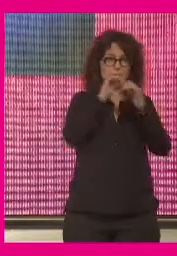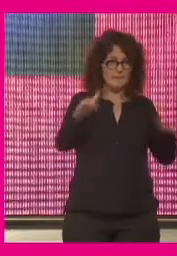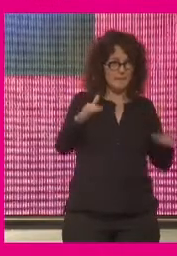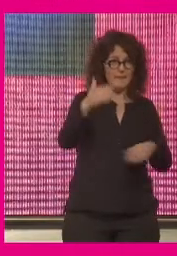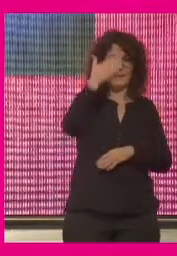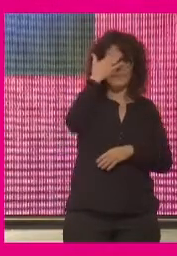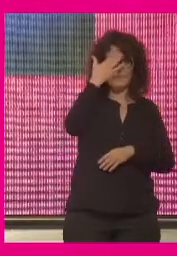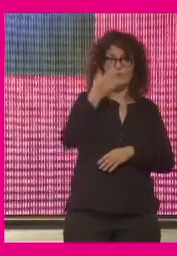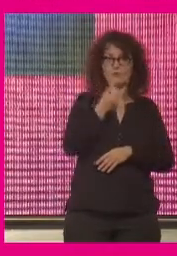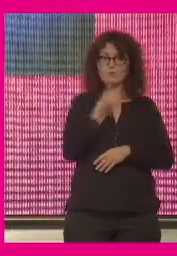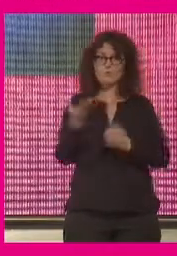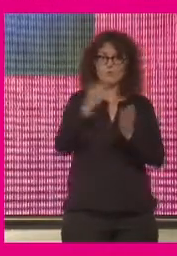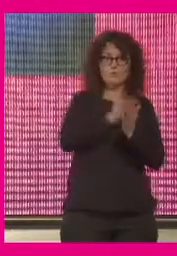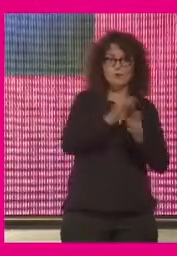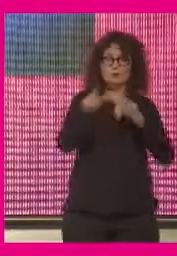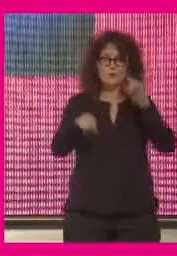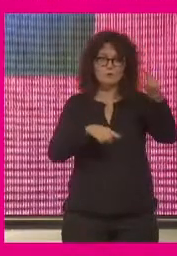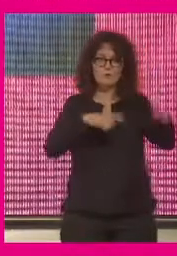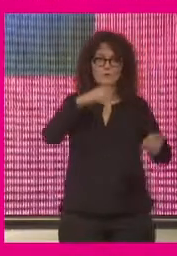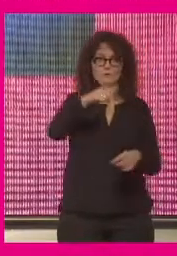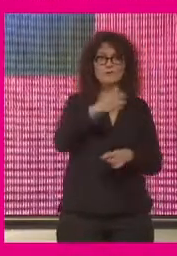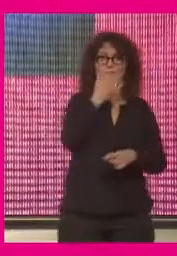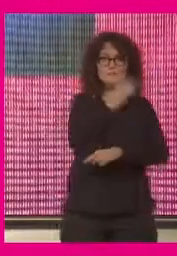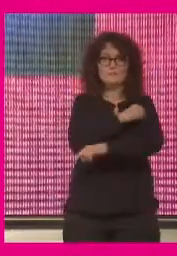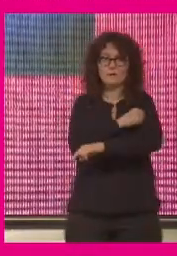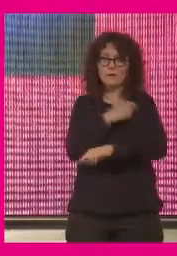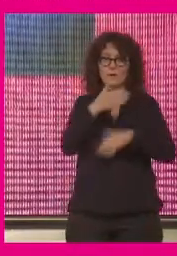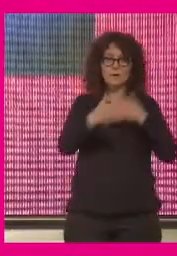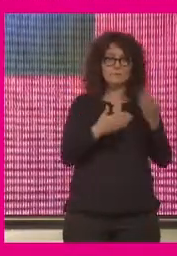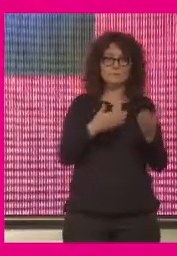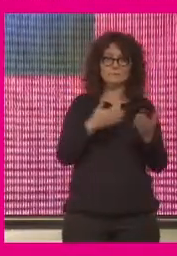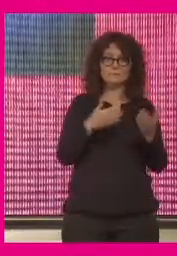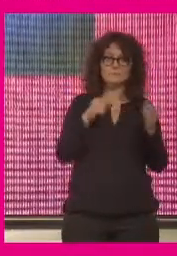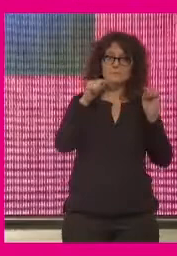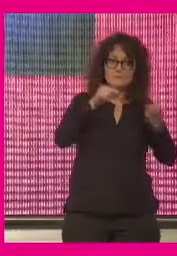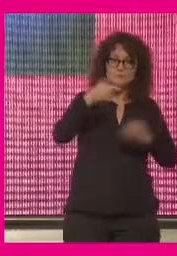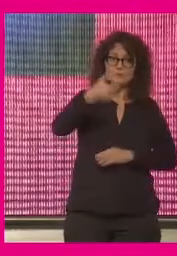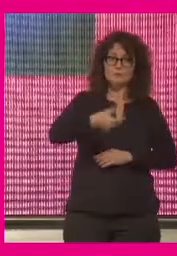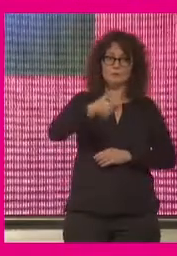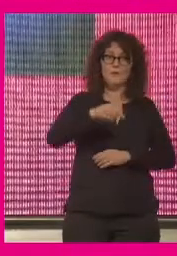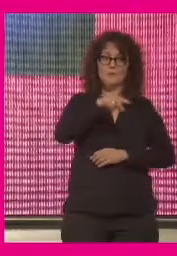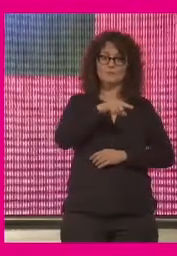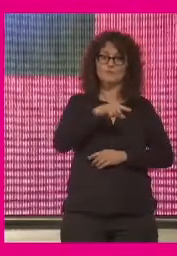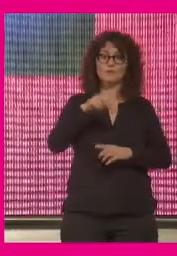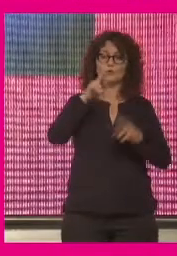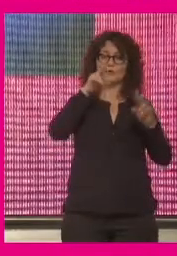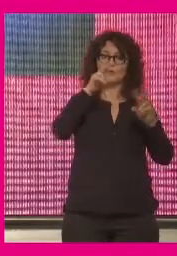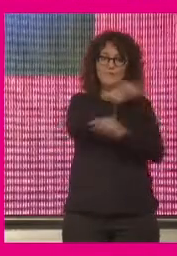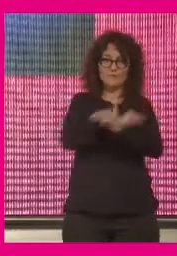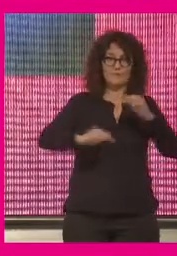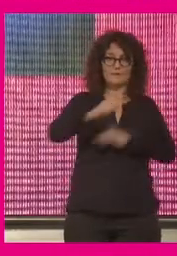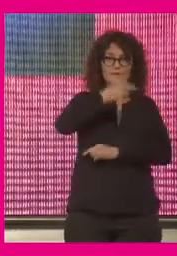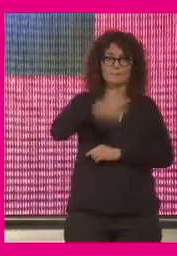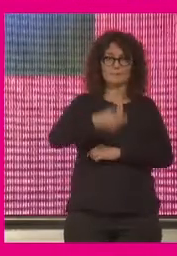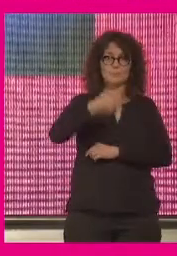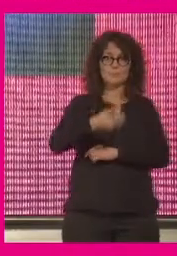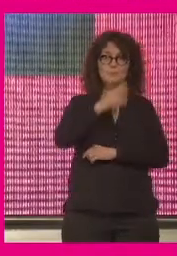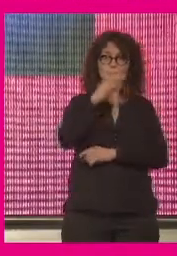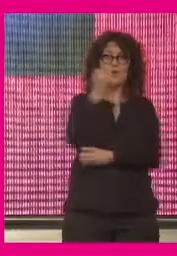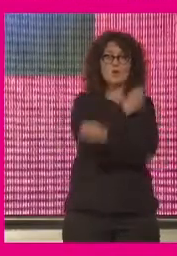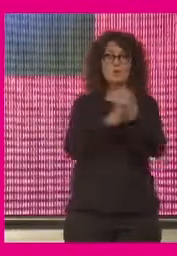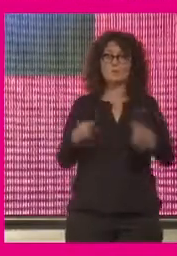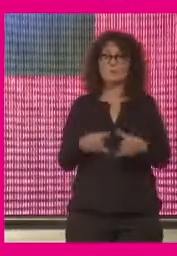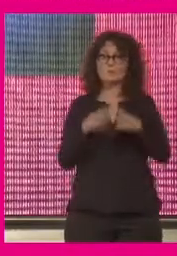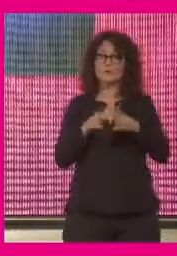de muertos si cuadran o no cuadran y si las vacunas van y eso es importante porque estos son los grandes debates porque la economía y la